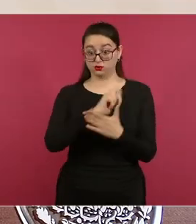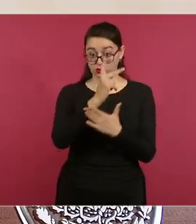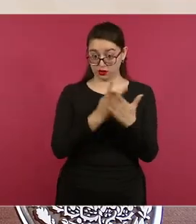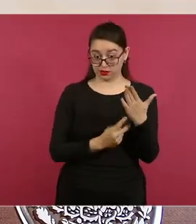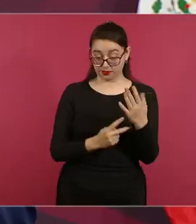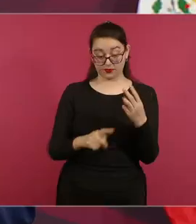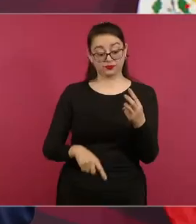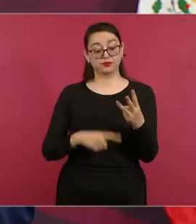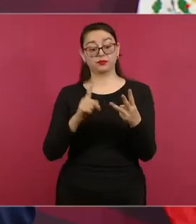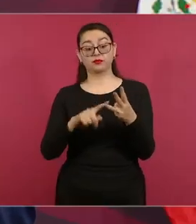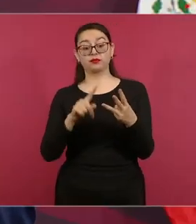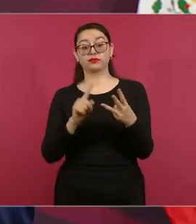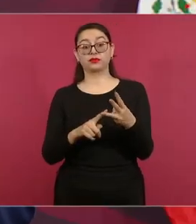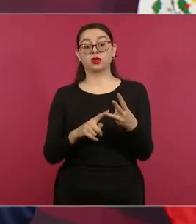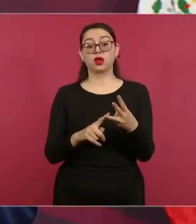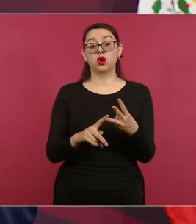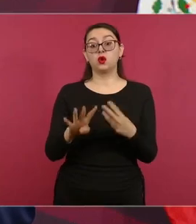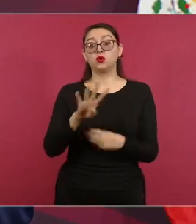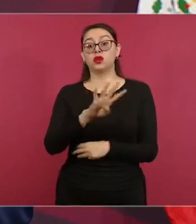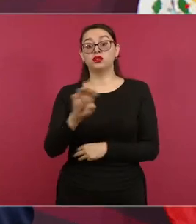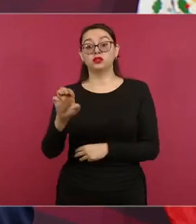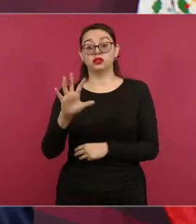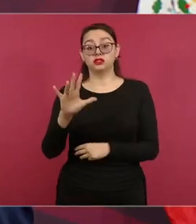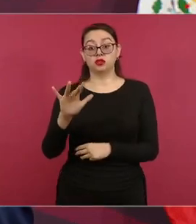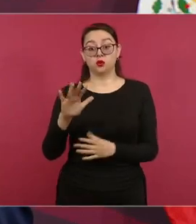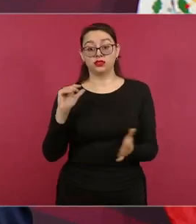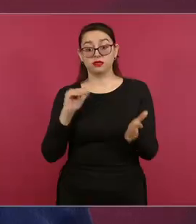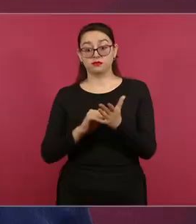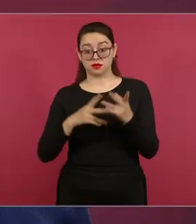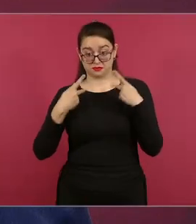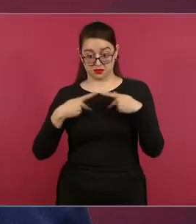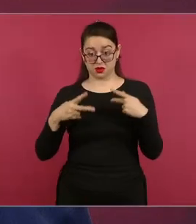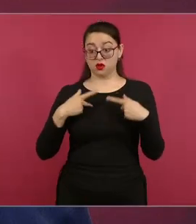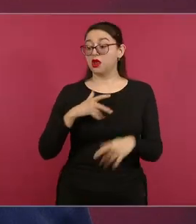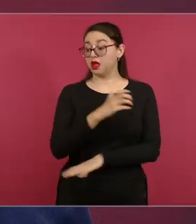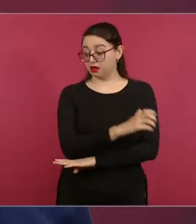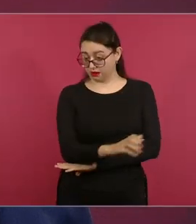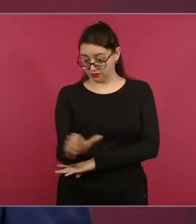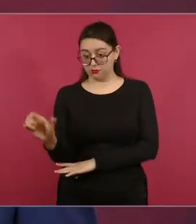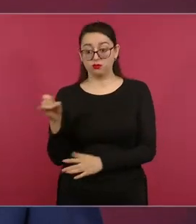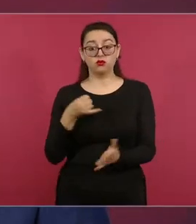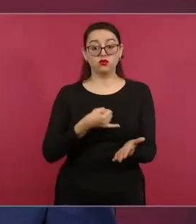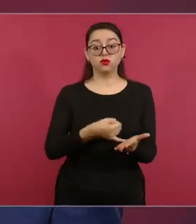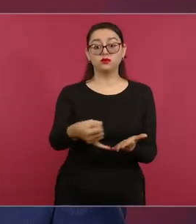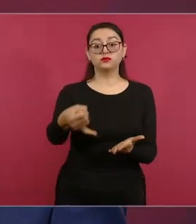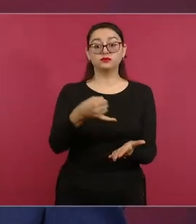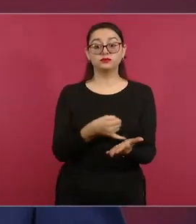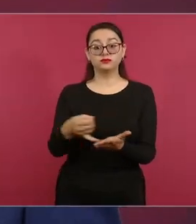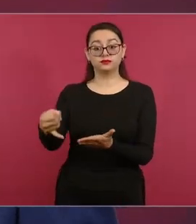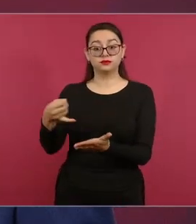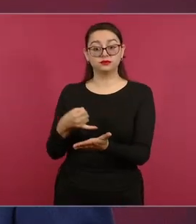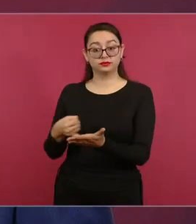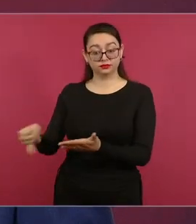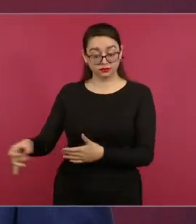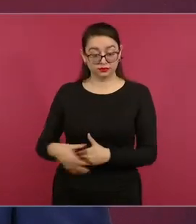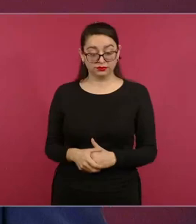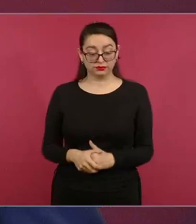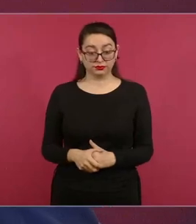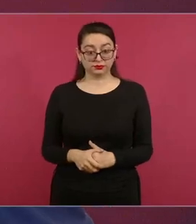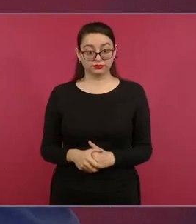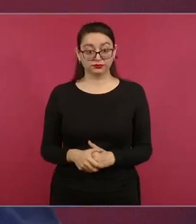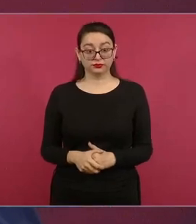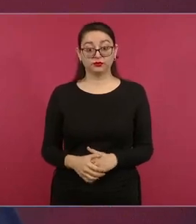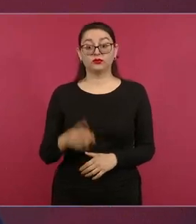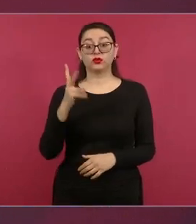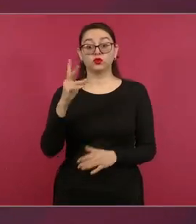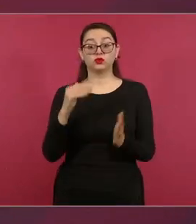450 mil sembradores del programa Sembrando Vida, 2